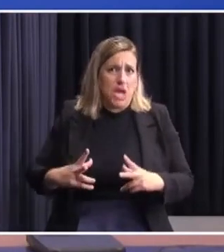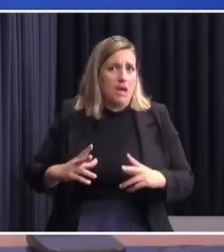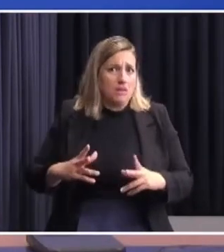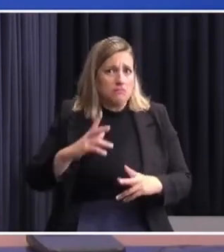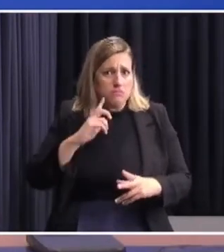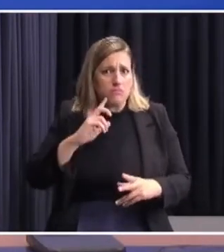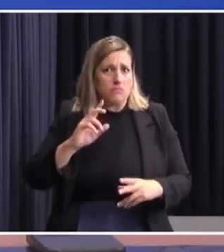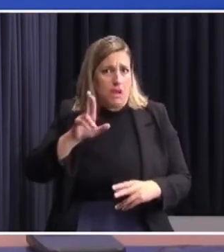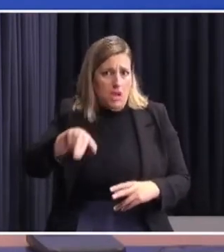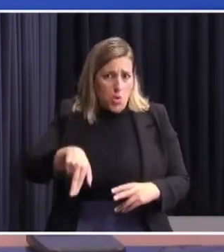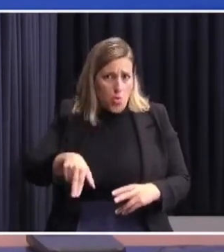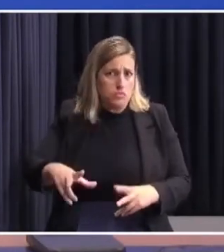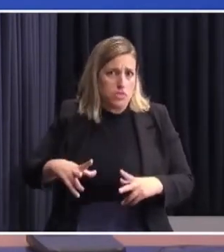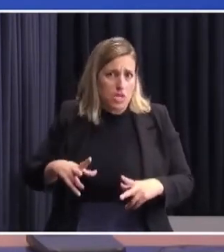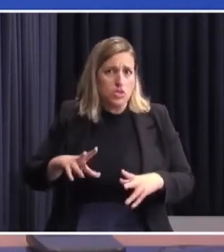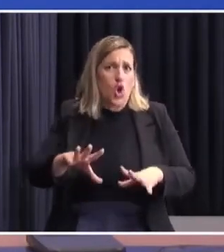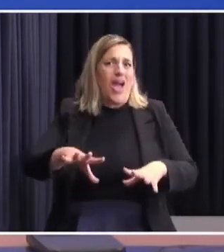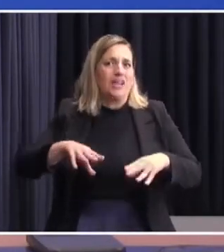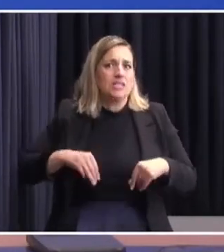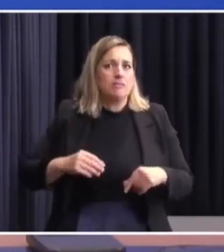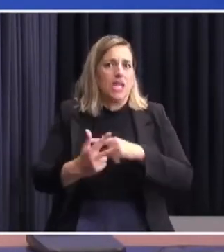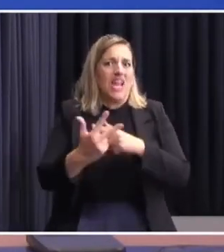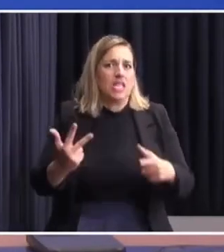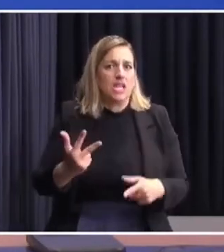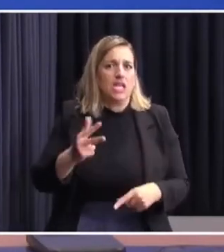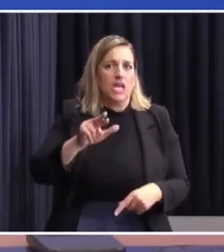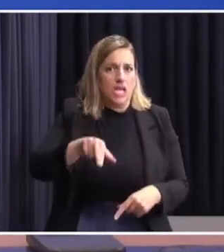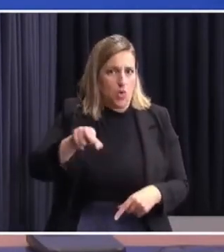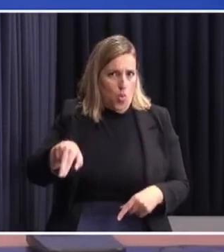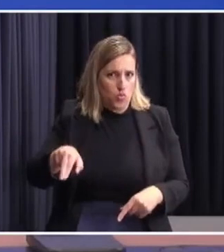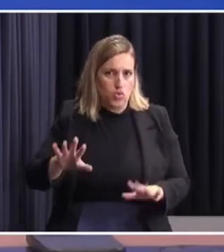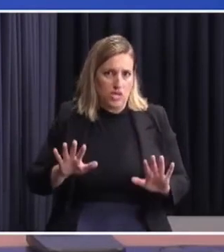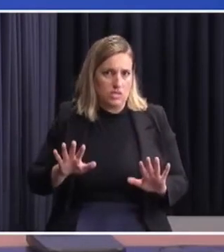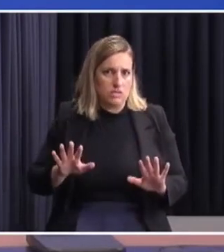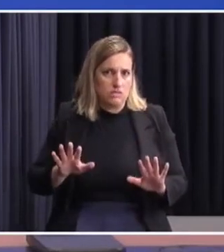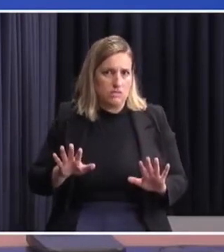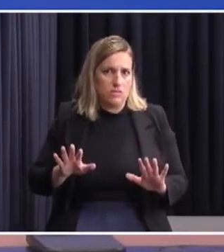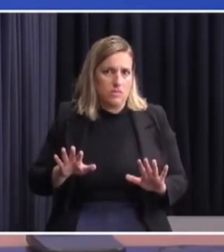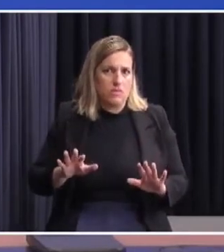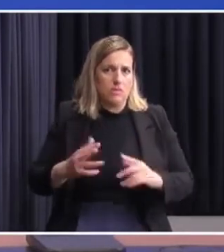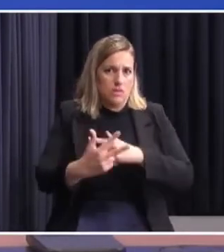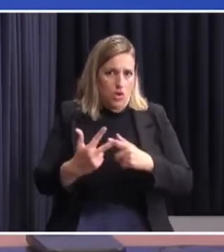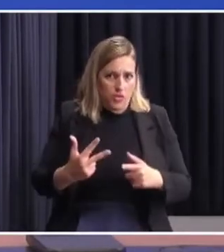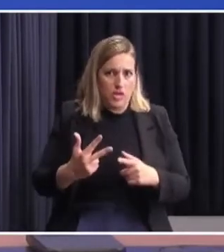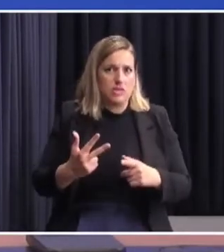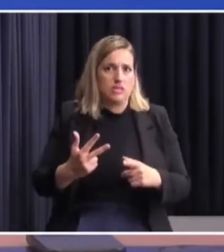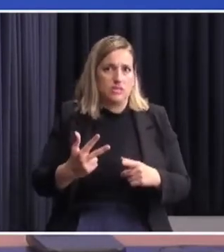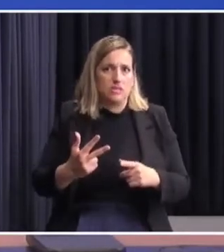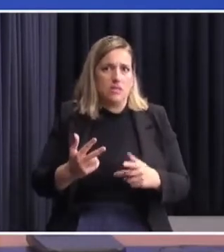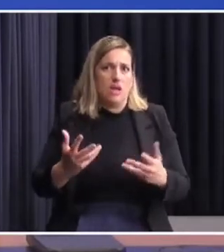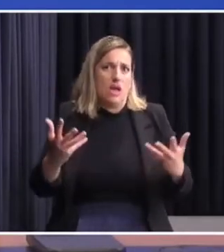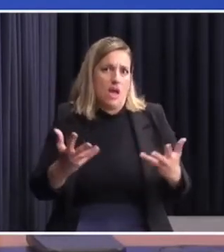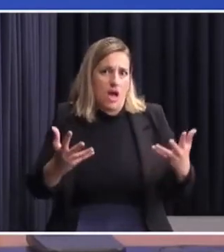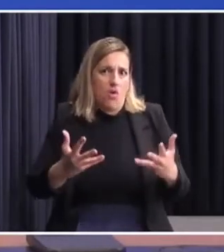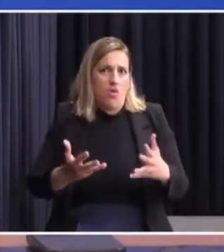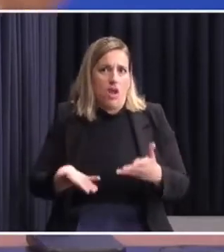renuncia, acepté los tres ofrecimientos, van a dirimir